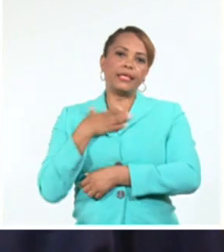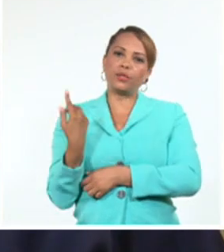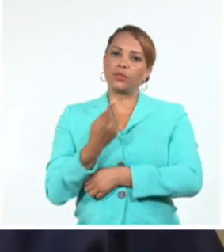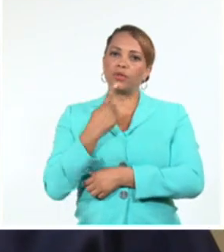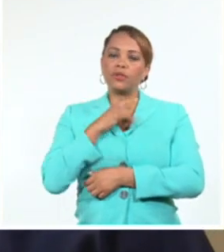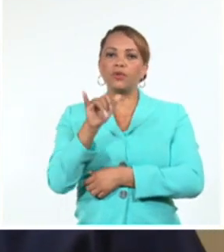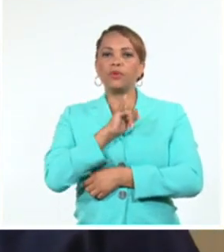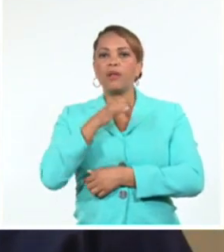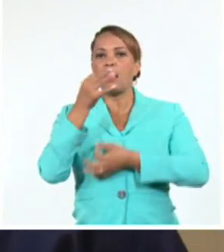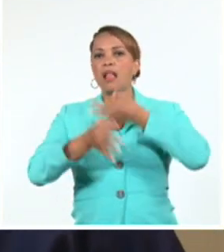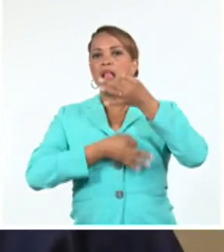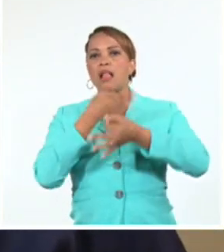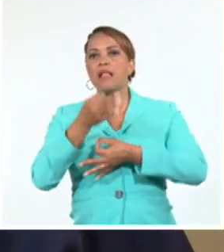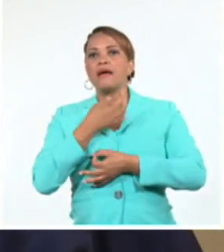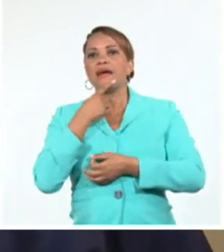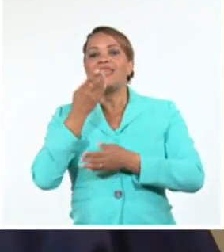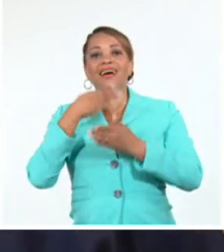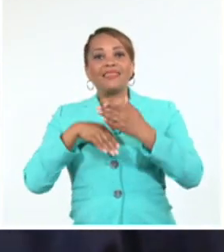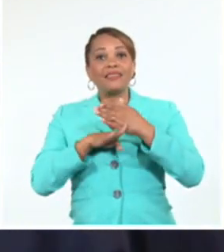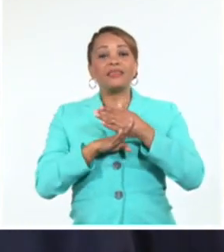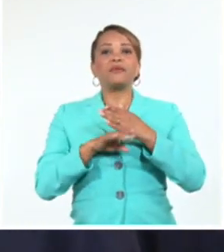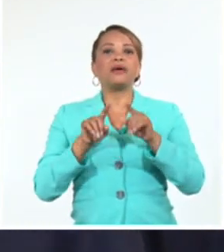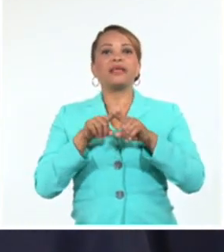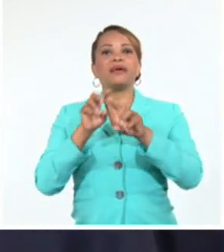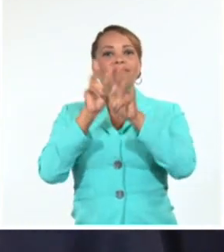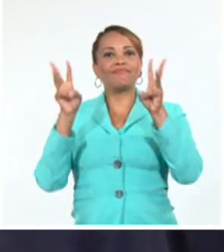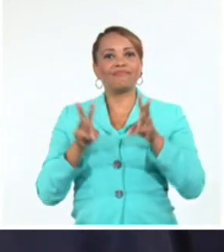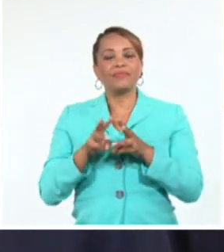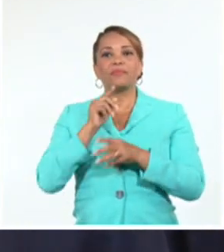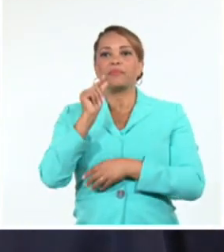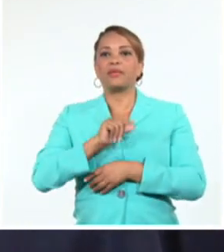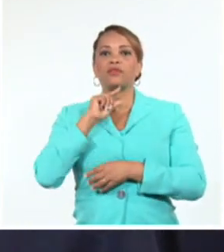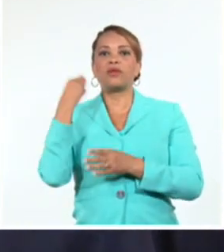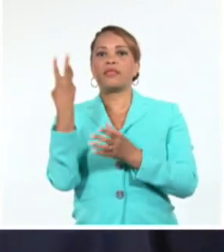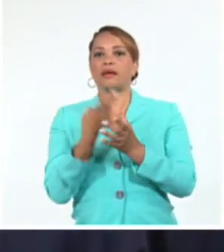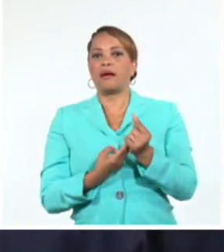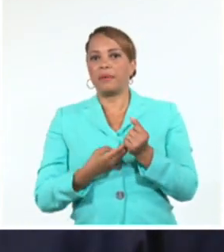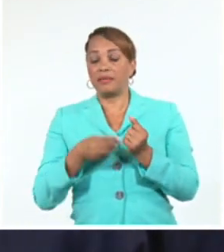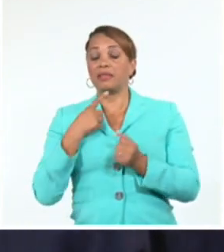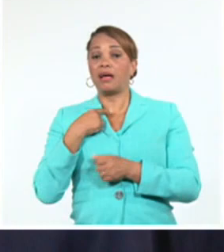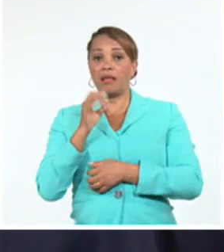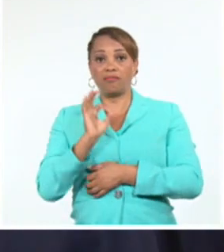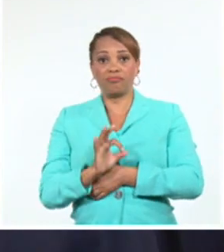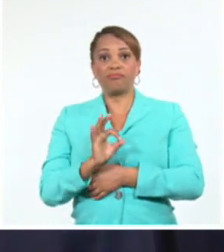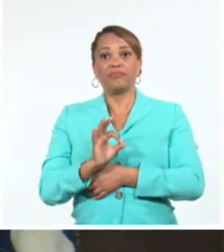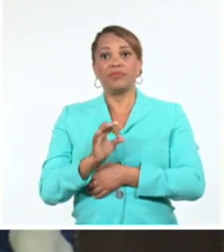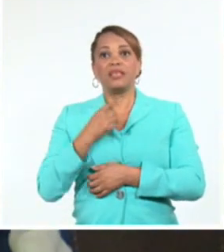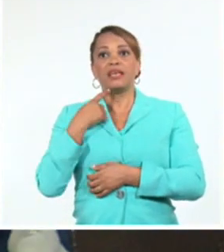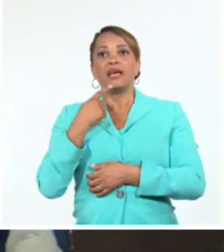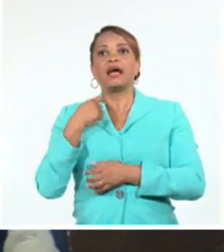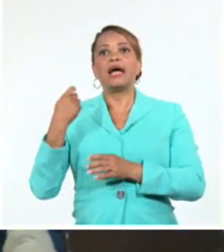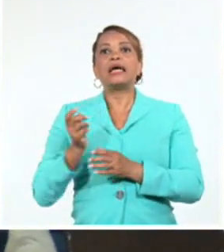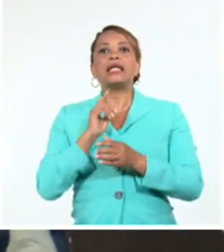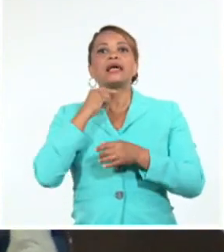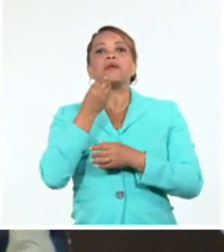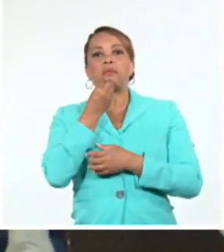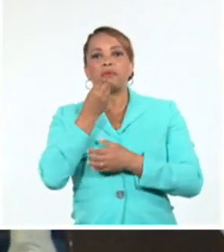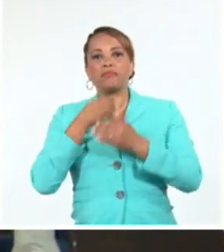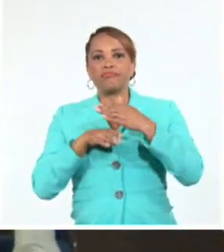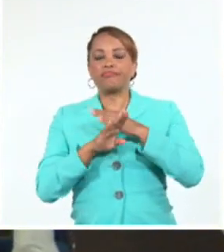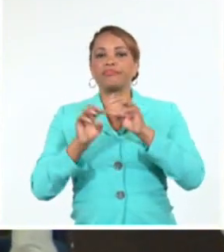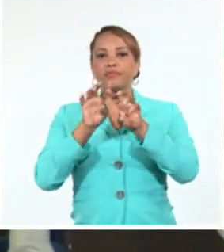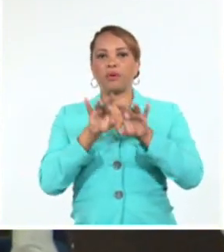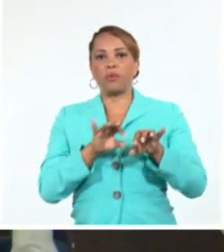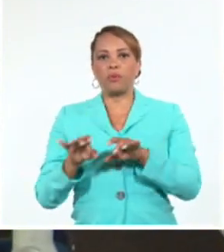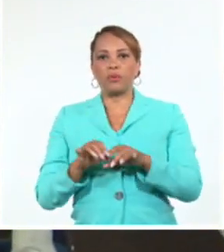vamos a tocar el tema de la accesibilidad de las personas con discapacidades sensoriales a los archivos. Mediante las modalidades